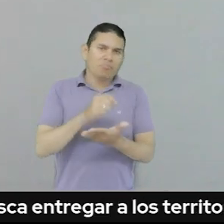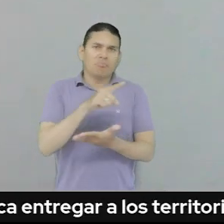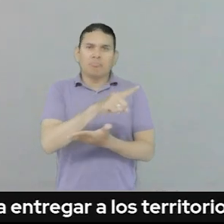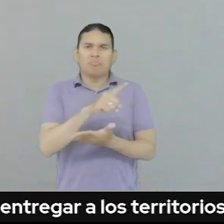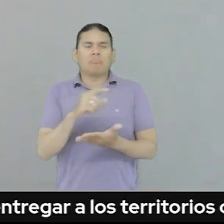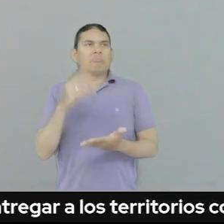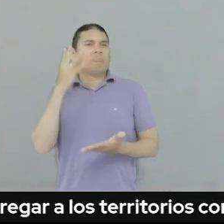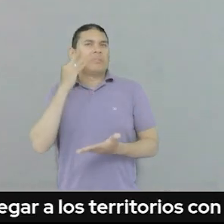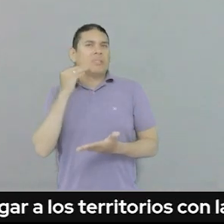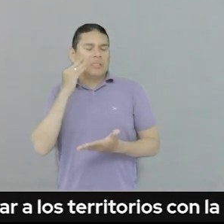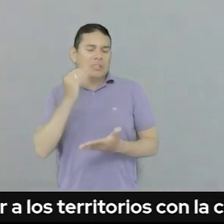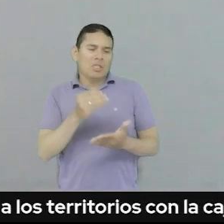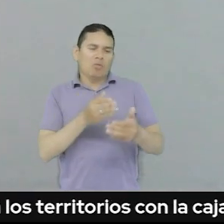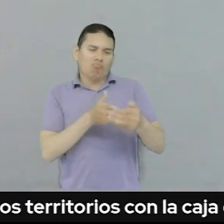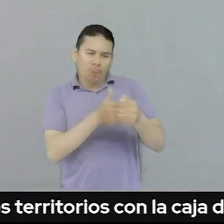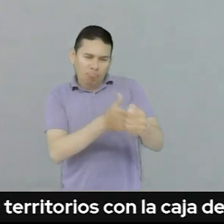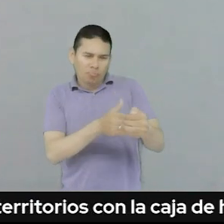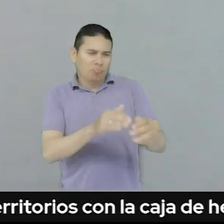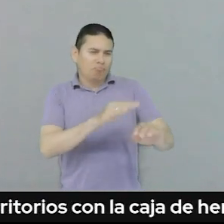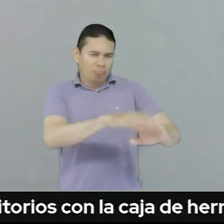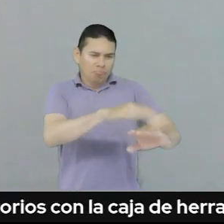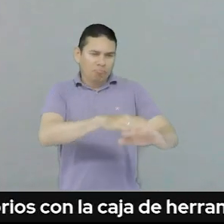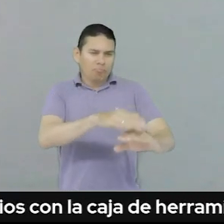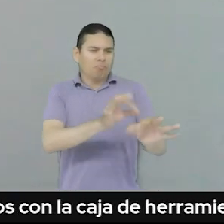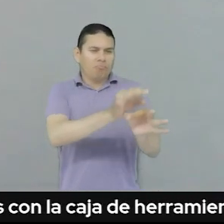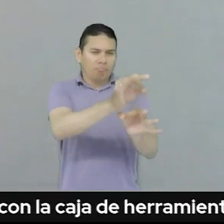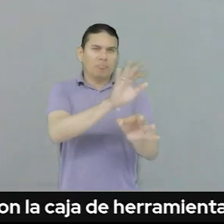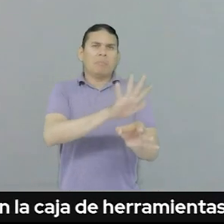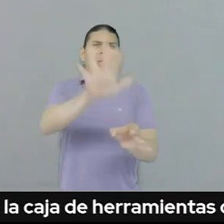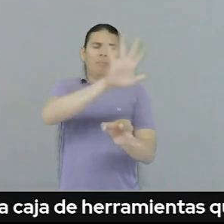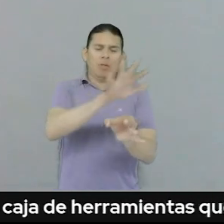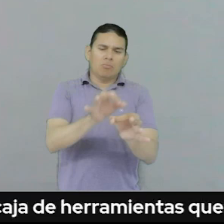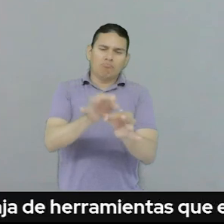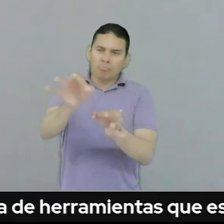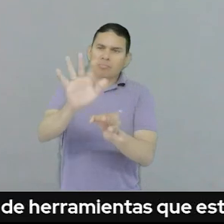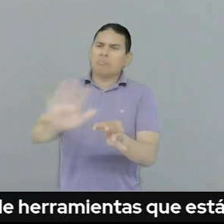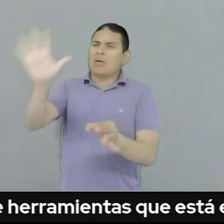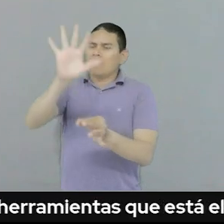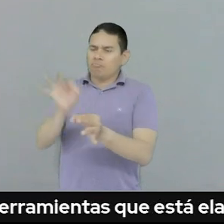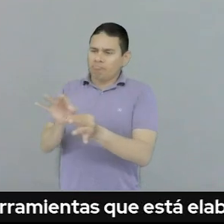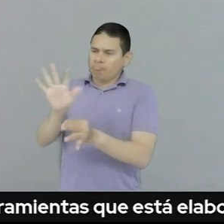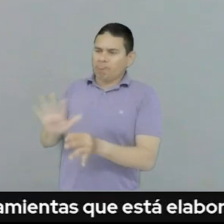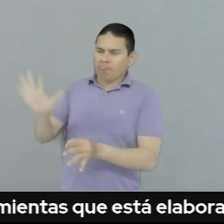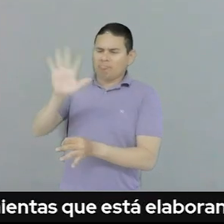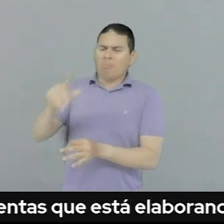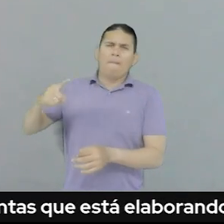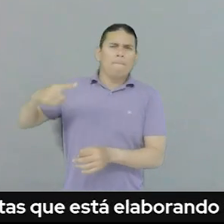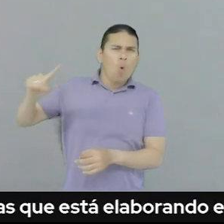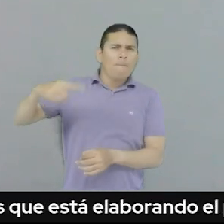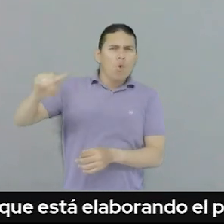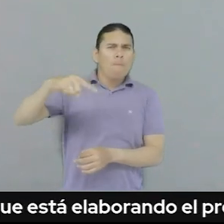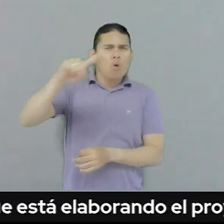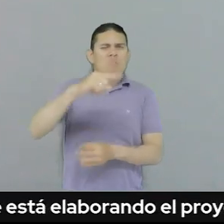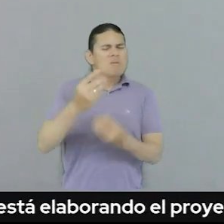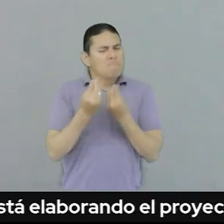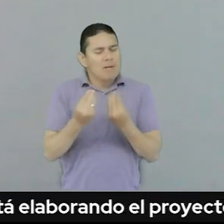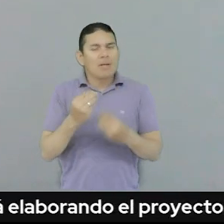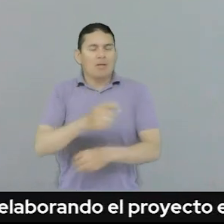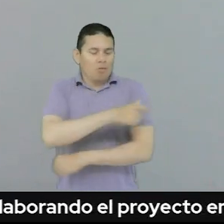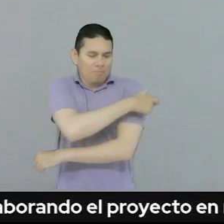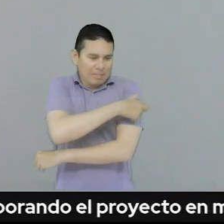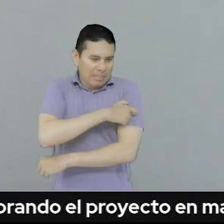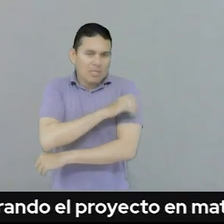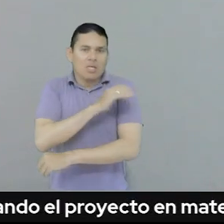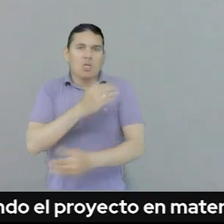experiencia de orientar a varios territorios en varios departamentos de Colombia para que puedan conformar y hacer